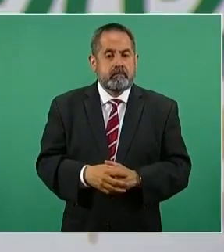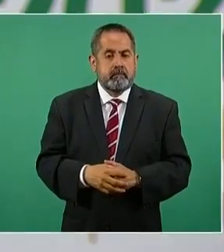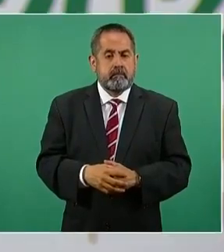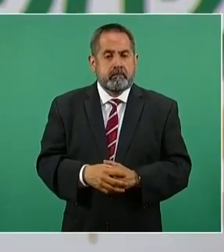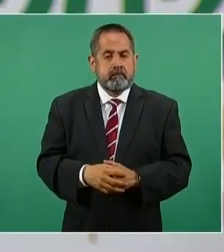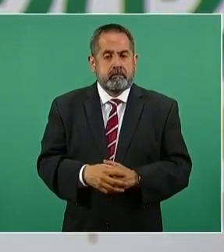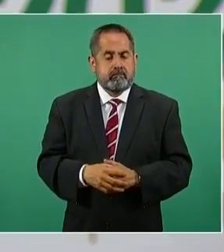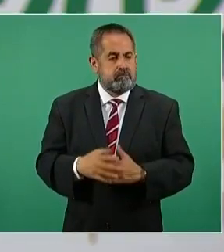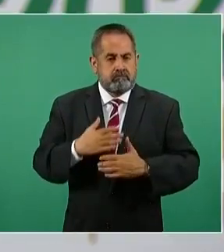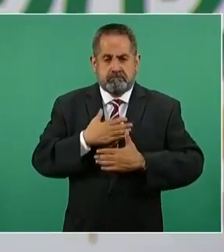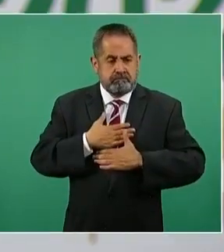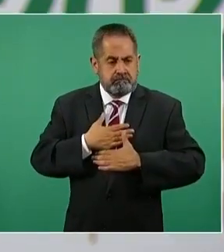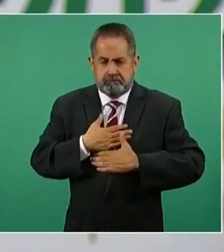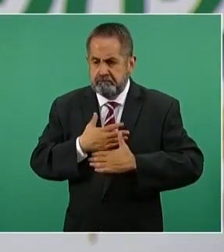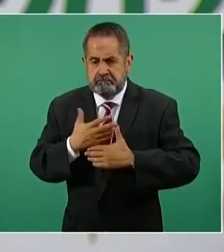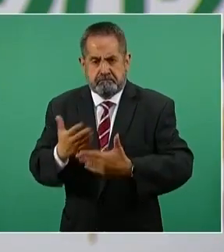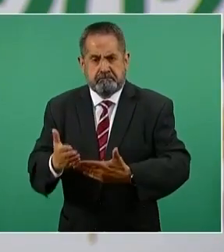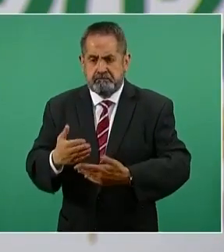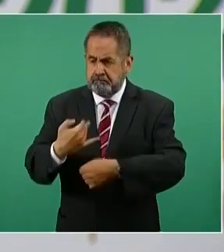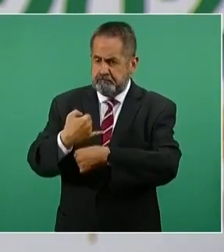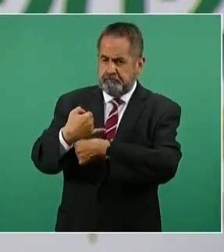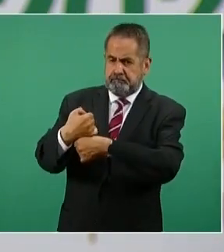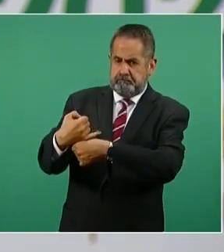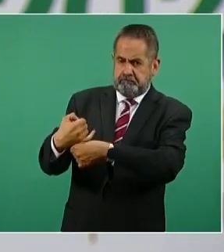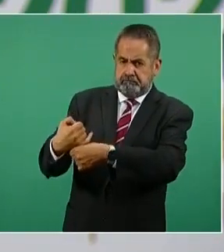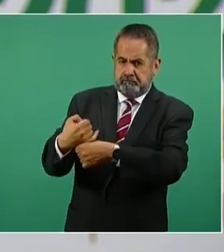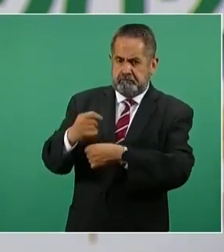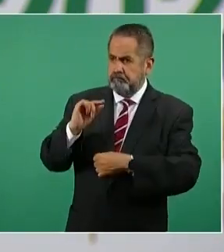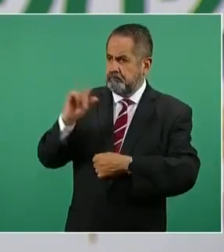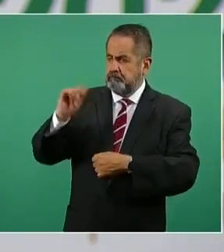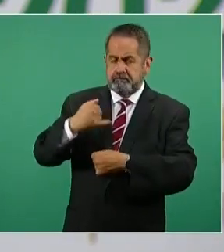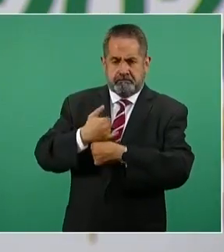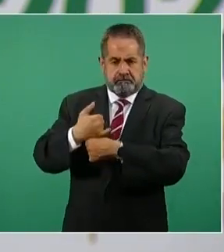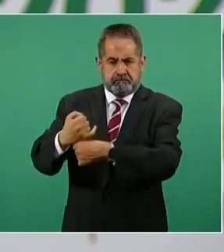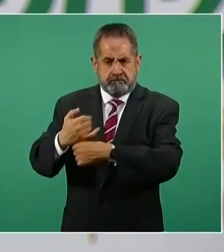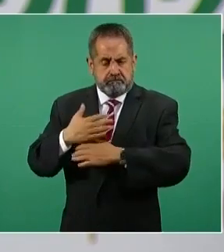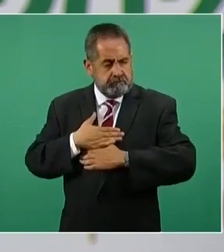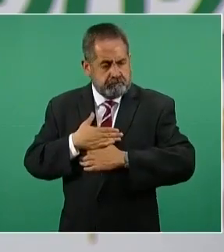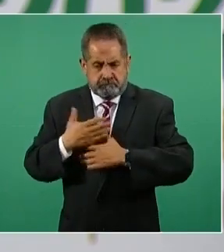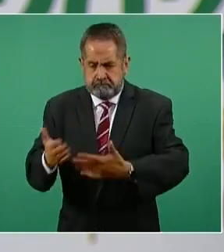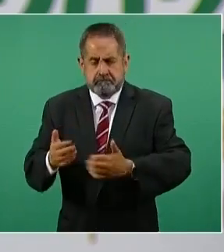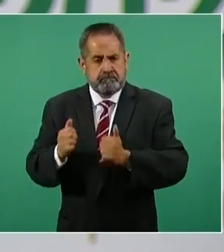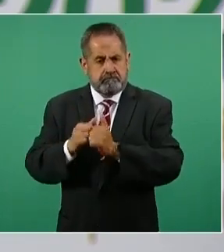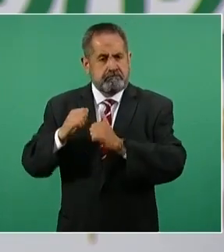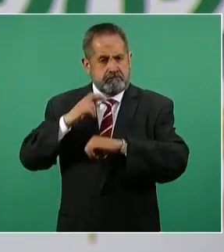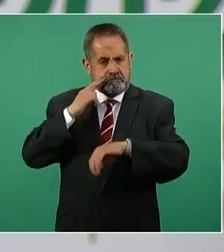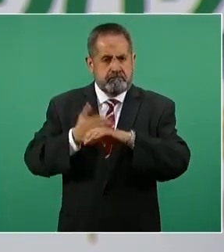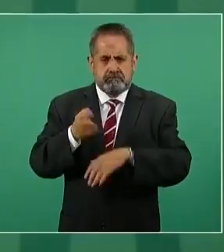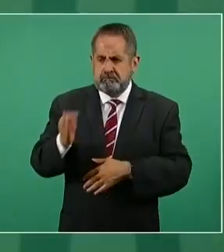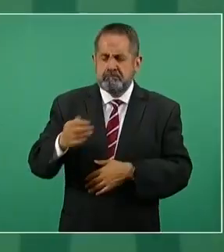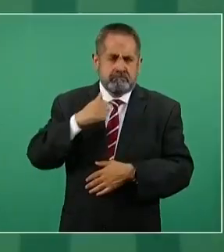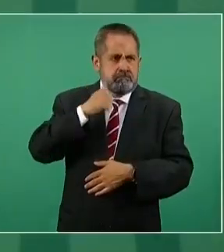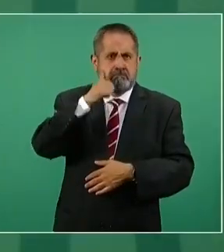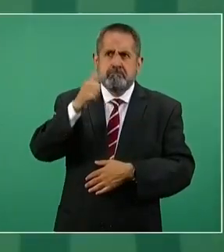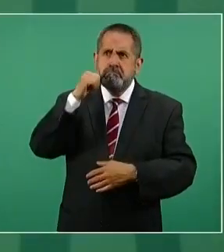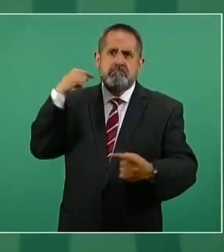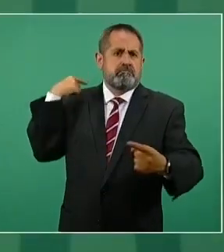ponerme a entera disposición de la autoridad o las autoridades correspondientes, como siempre lo he hecho,